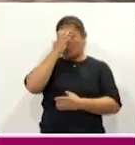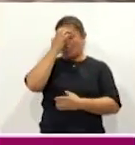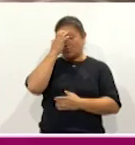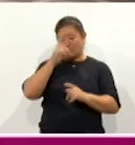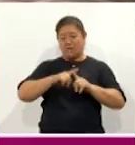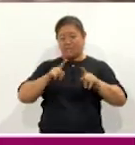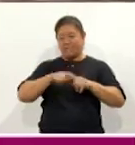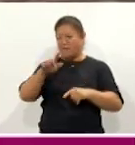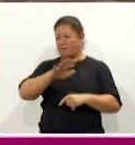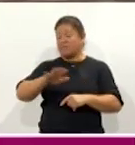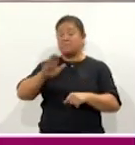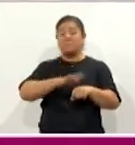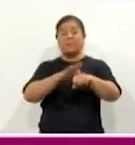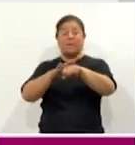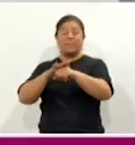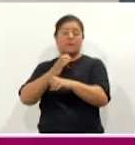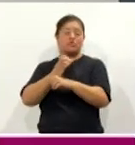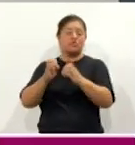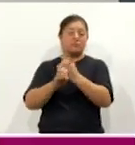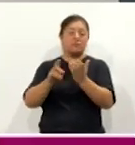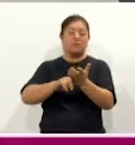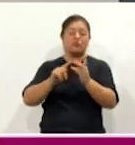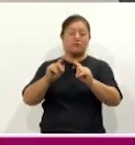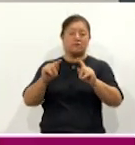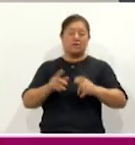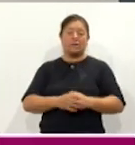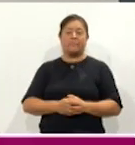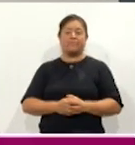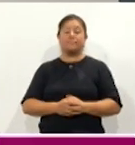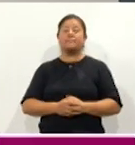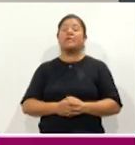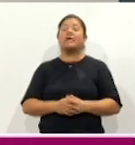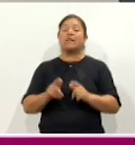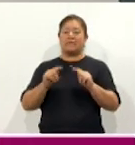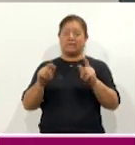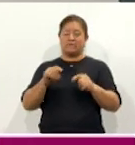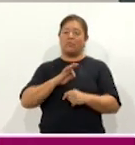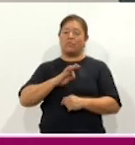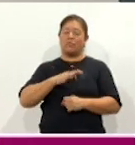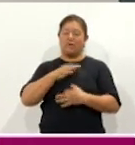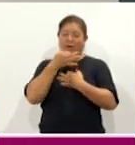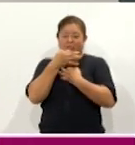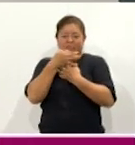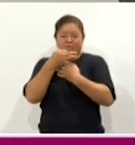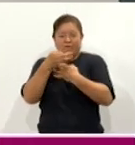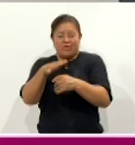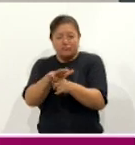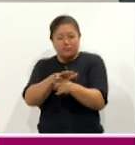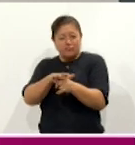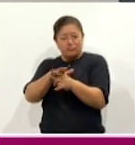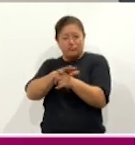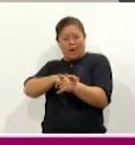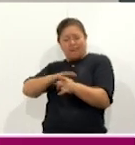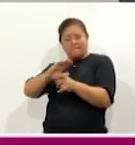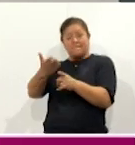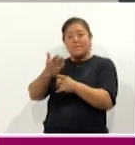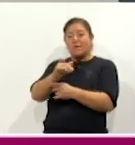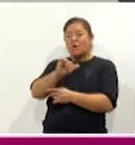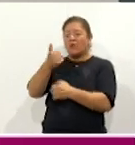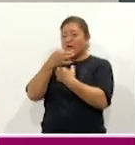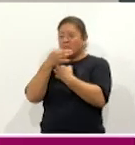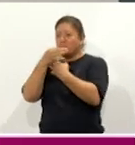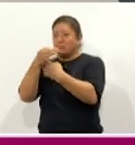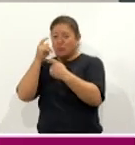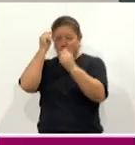turísticos con los que cuenta la entidad. El estado es también capaz de seducir con otros atractivos como la Malinche,